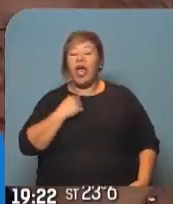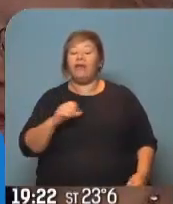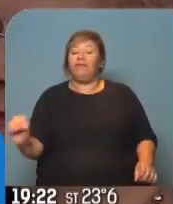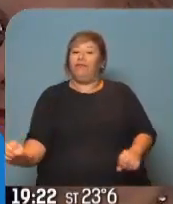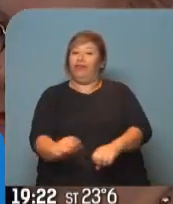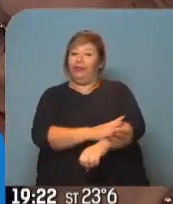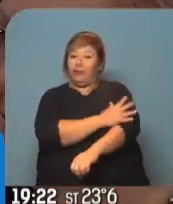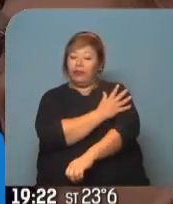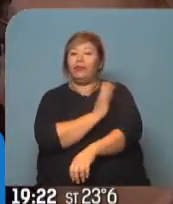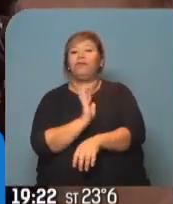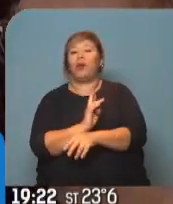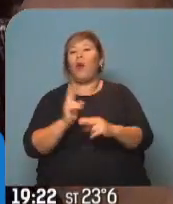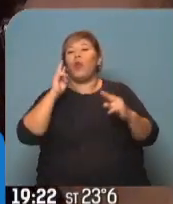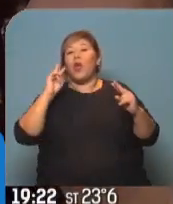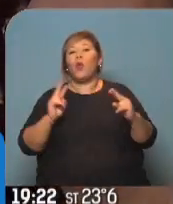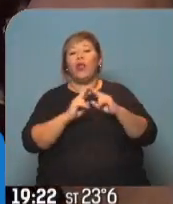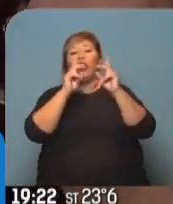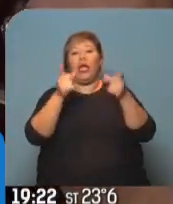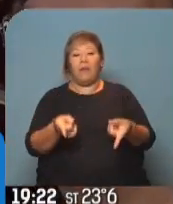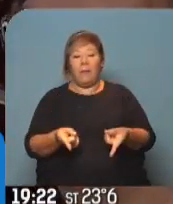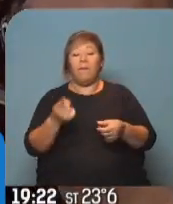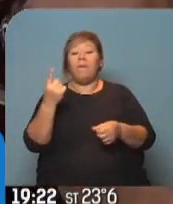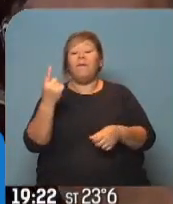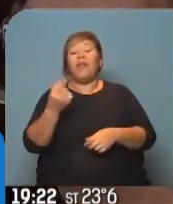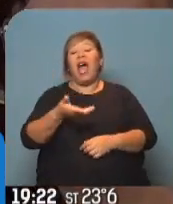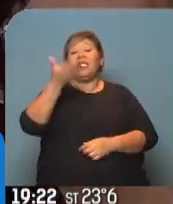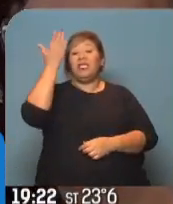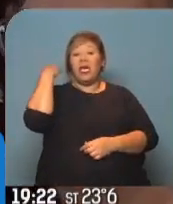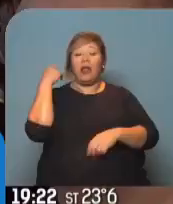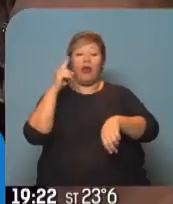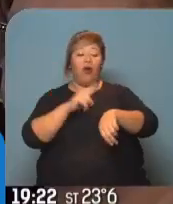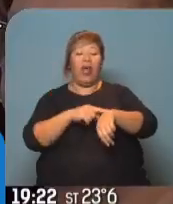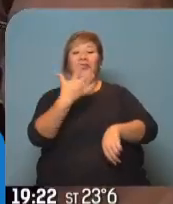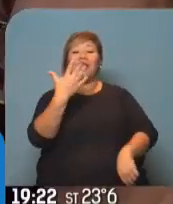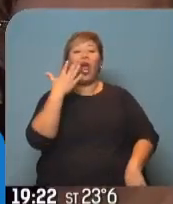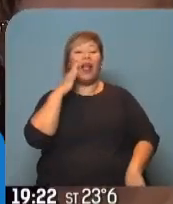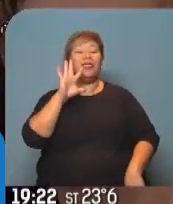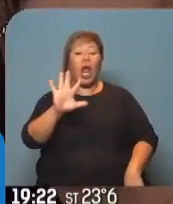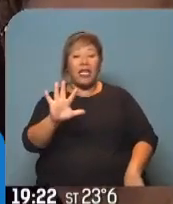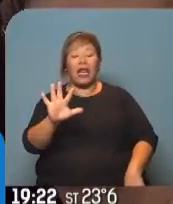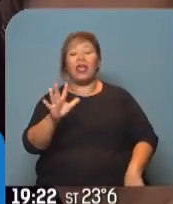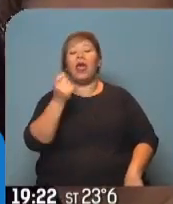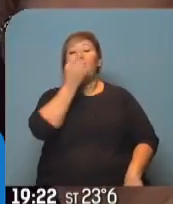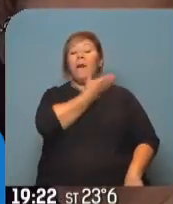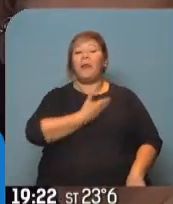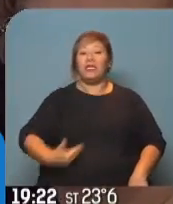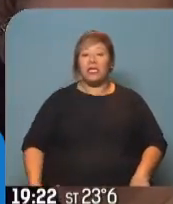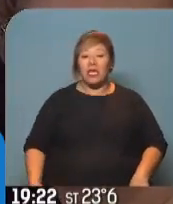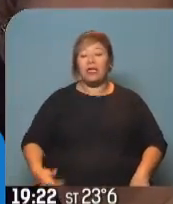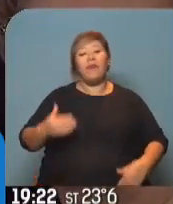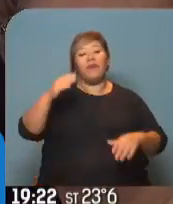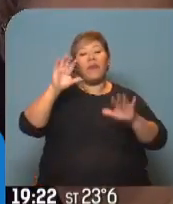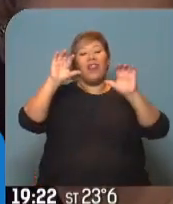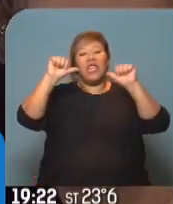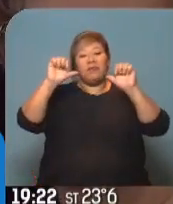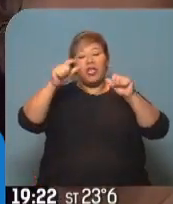comenzó ayer a las 5 de la tarde en Casa Rosada cuando el presidente despidió a los familiares que viajaban a encontrarse